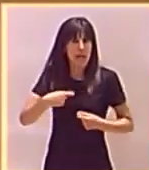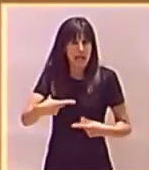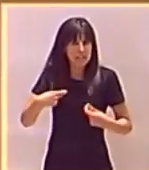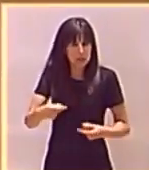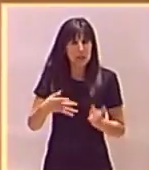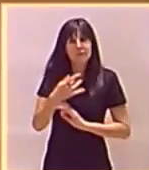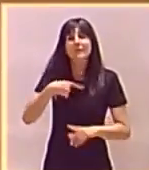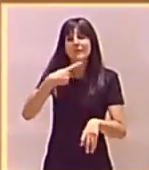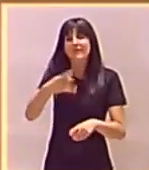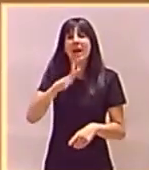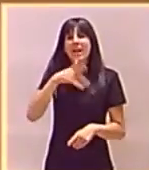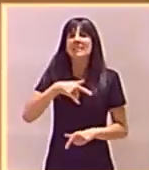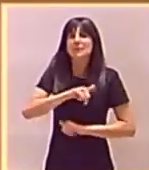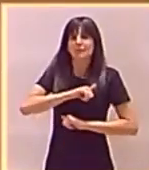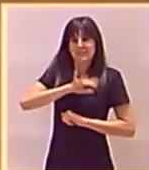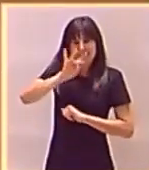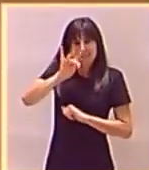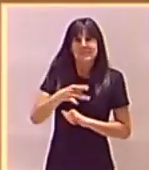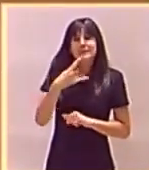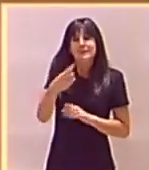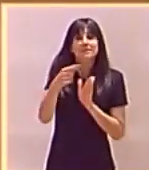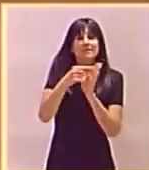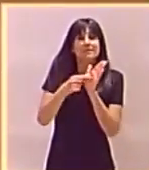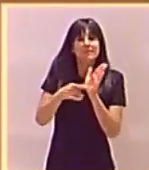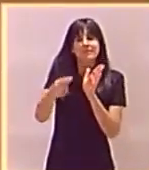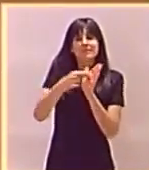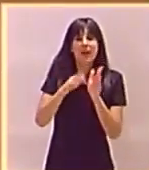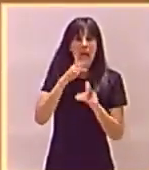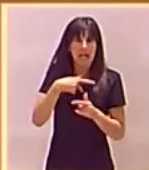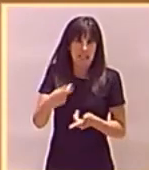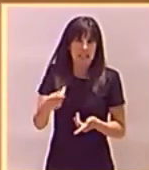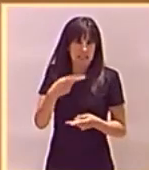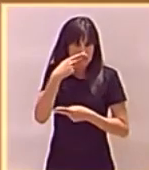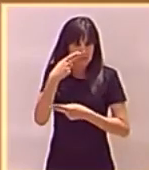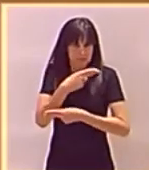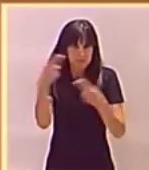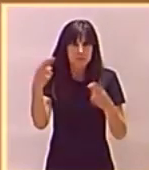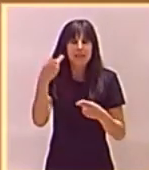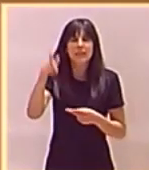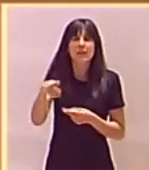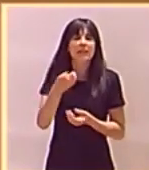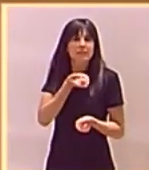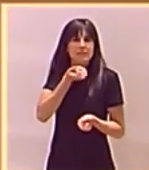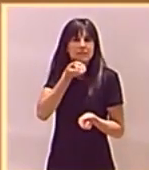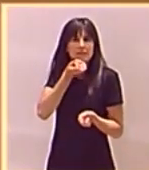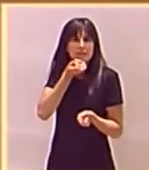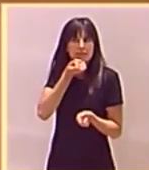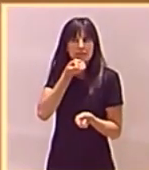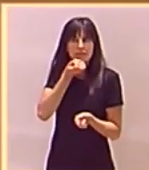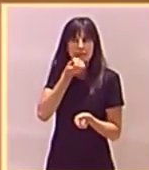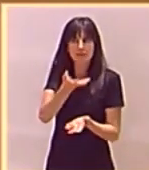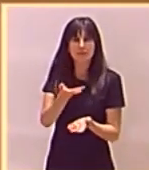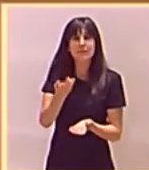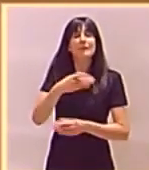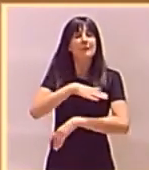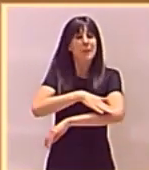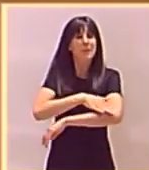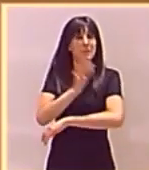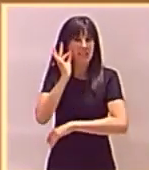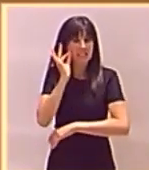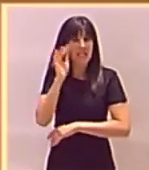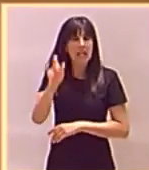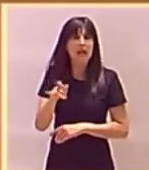deducimos primero por algunas de las medidas que usted ha anunciado aquí y también por las declaraciones que hizo la ministra,